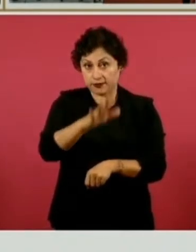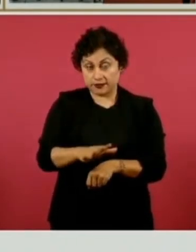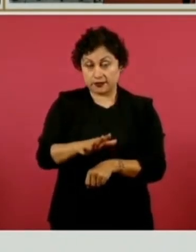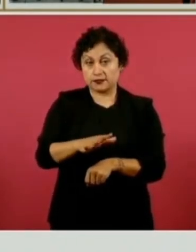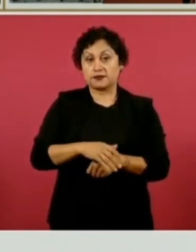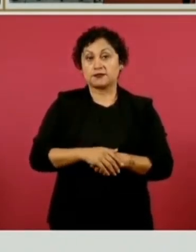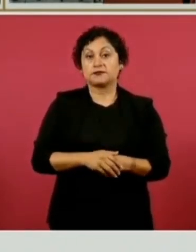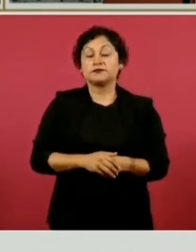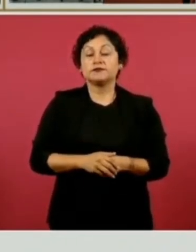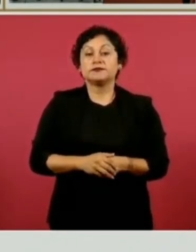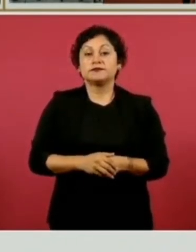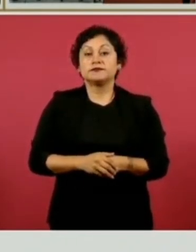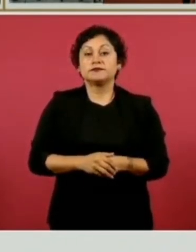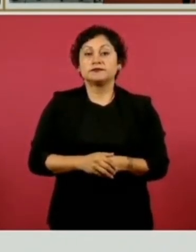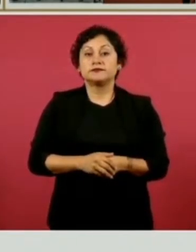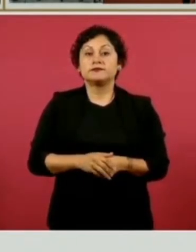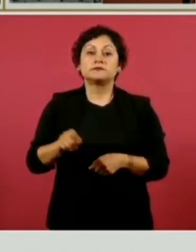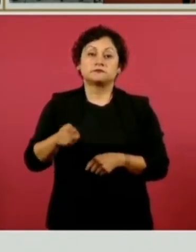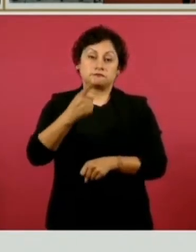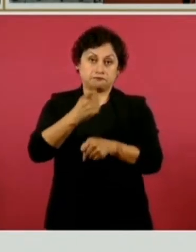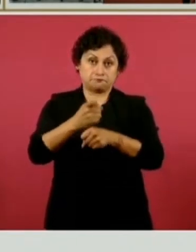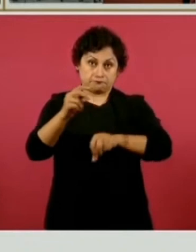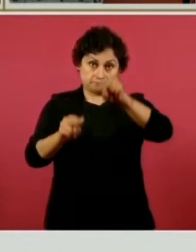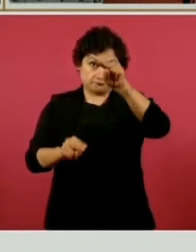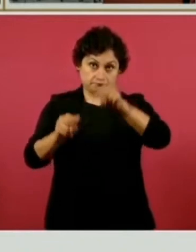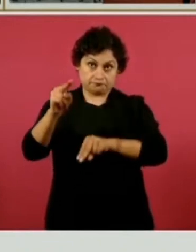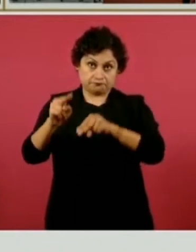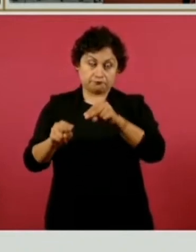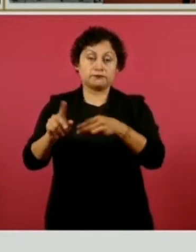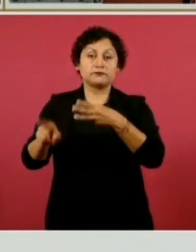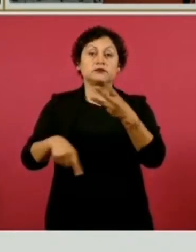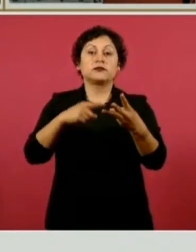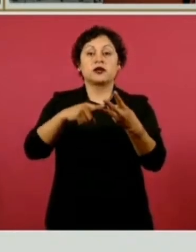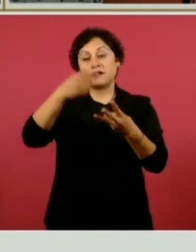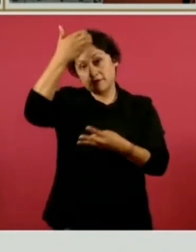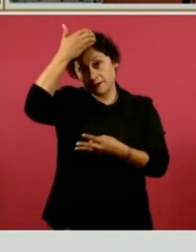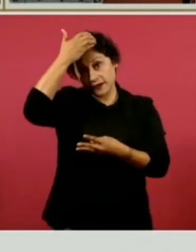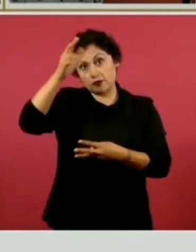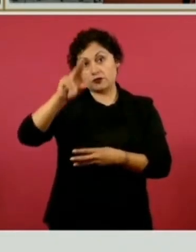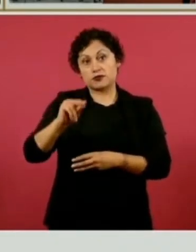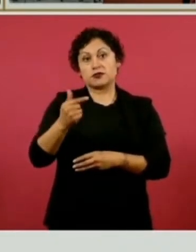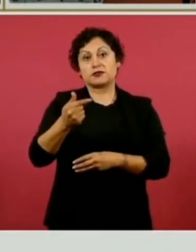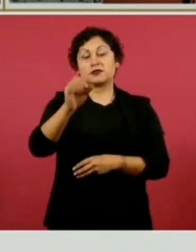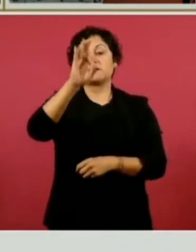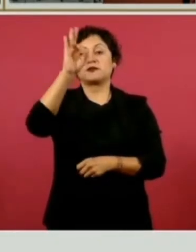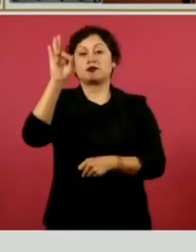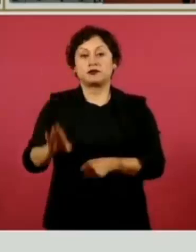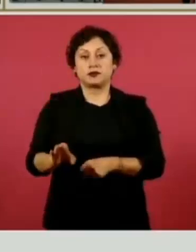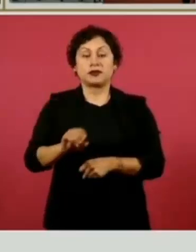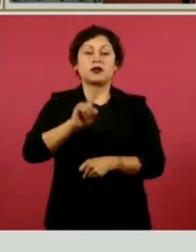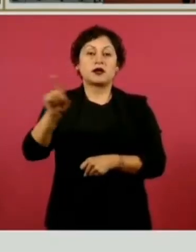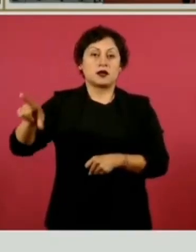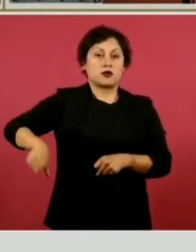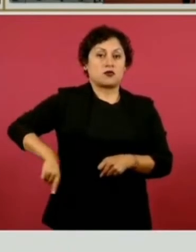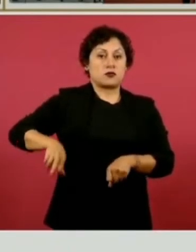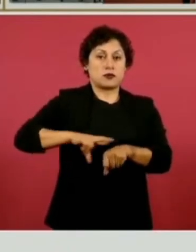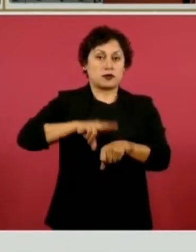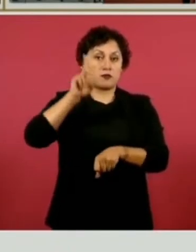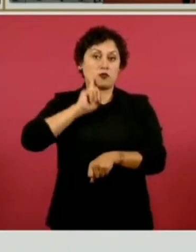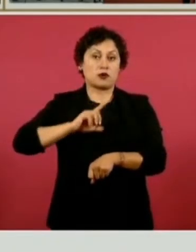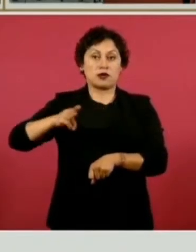medicina general en el primer nivel de atención y 87 por ciento en enfermería. También allá con la gobernadora Marina del Pilar se está